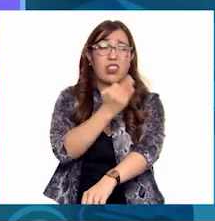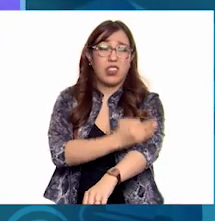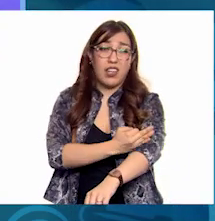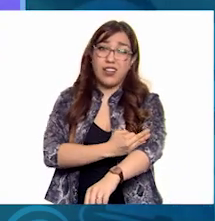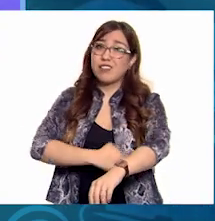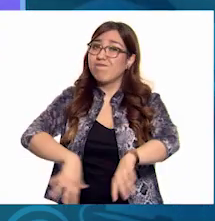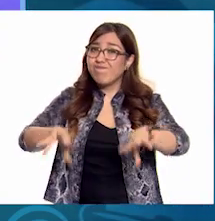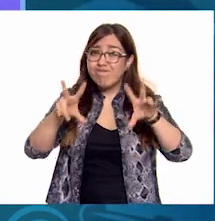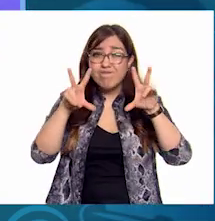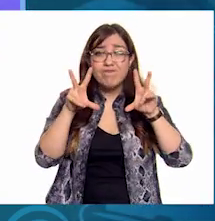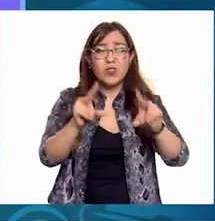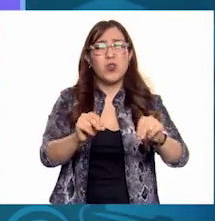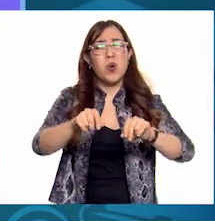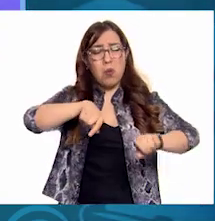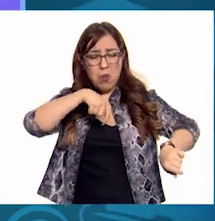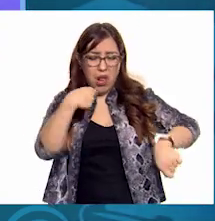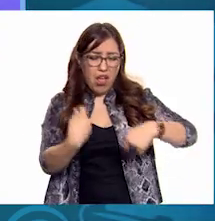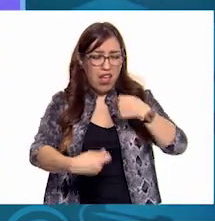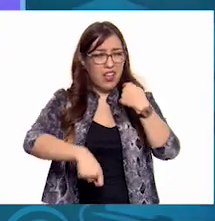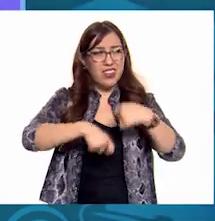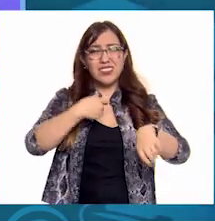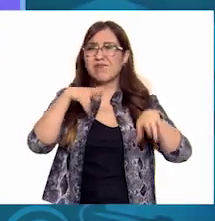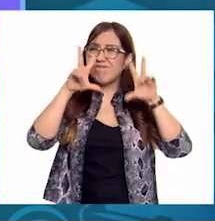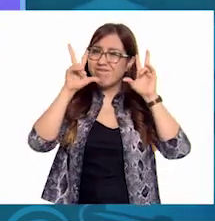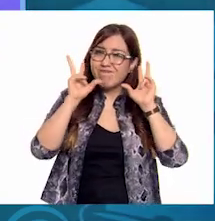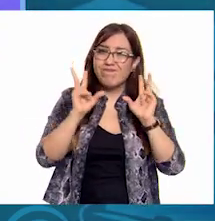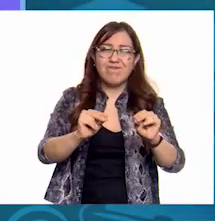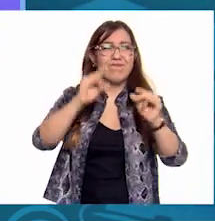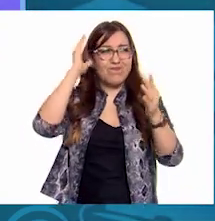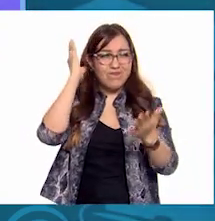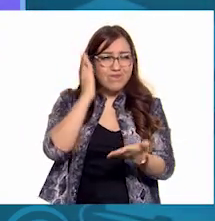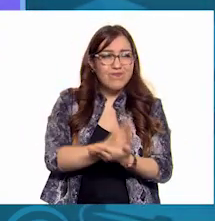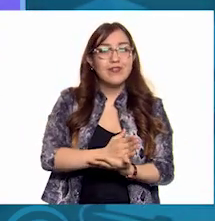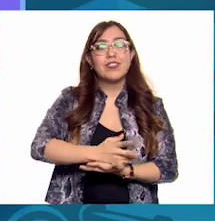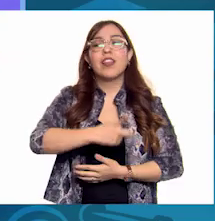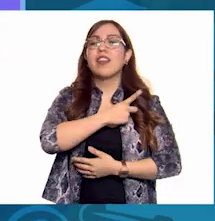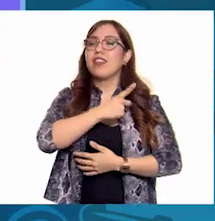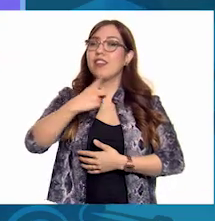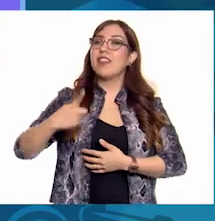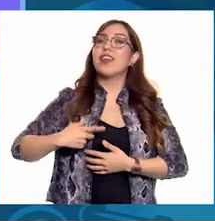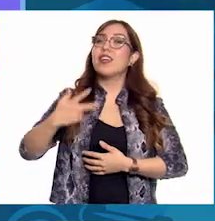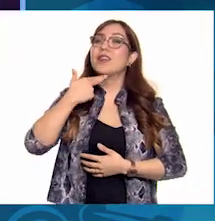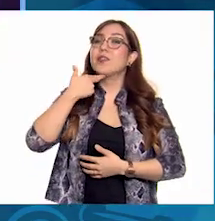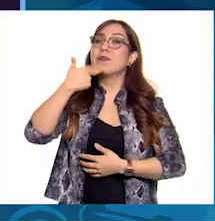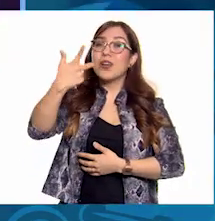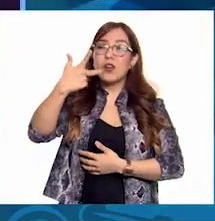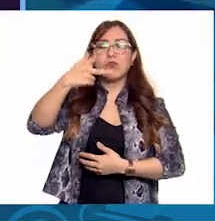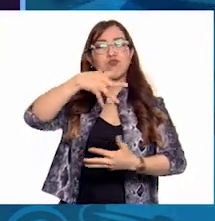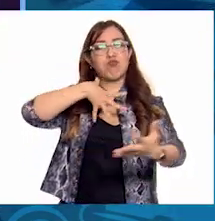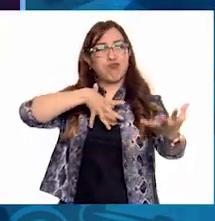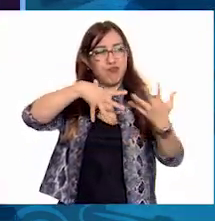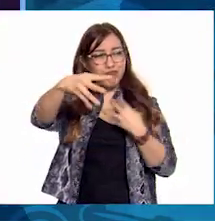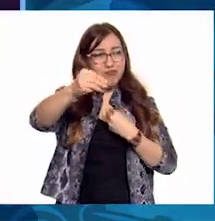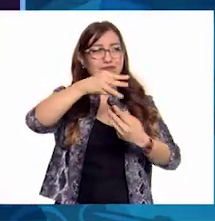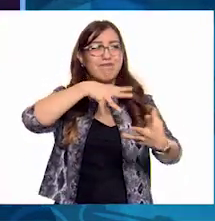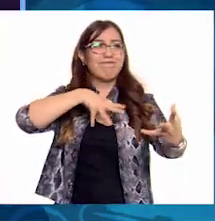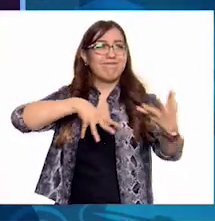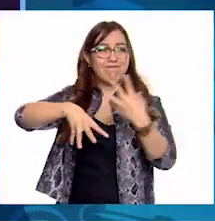más plásticos, seamos sustentables. No